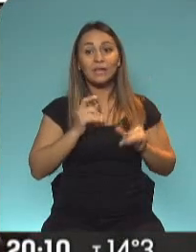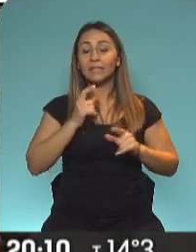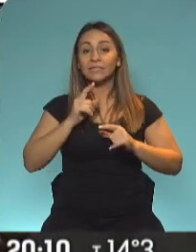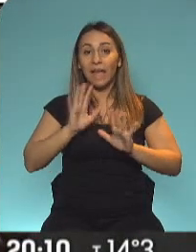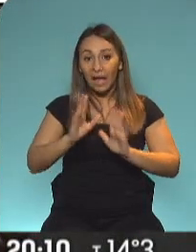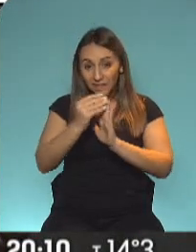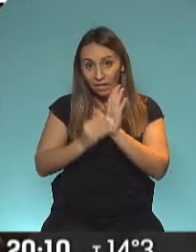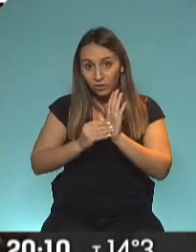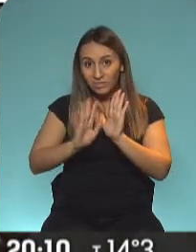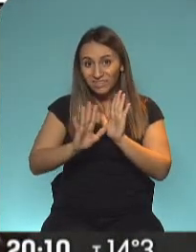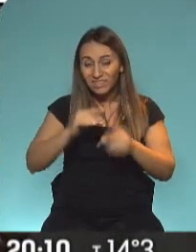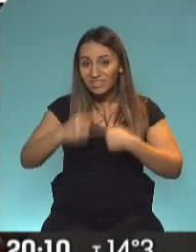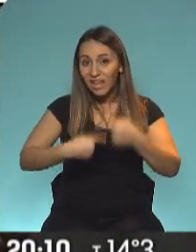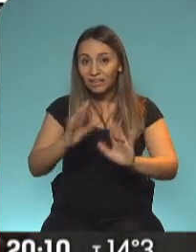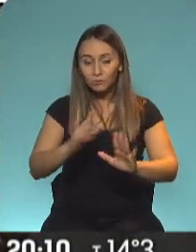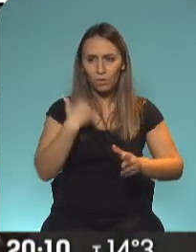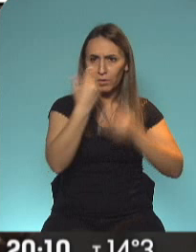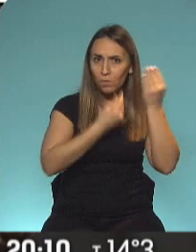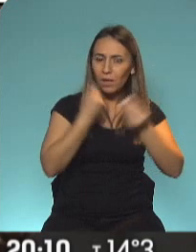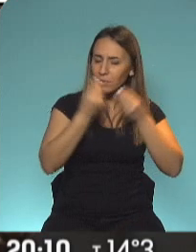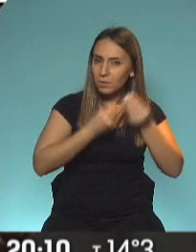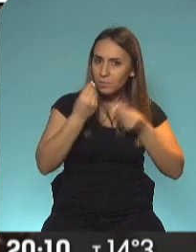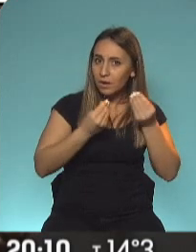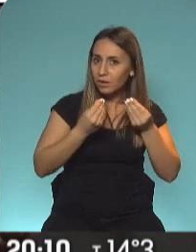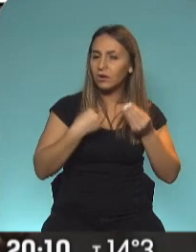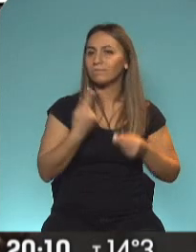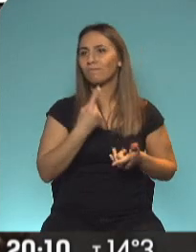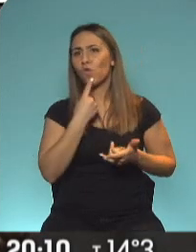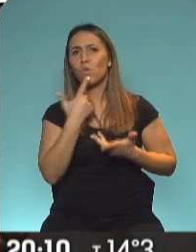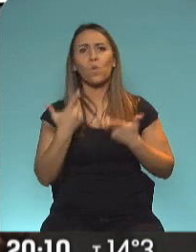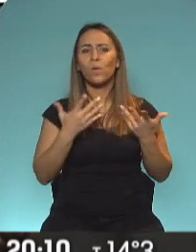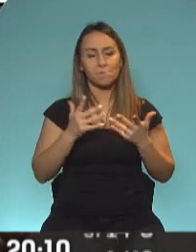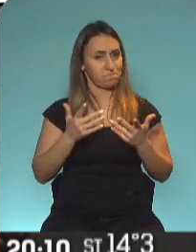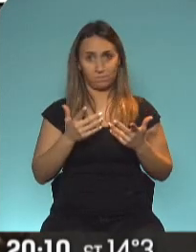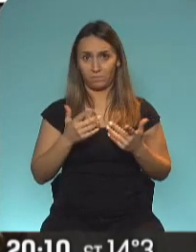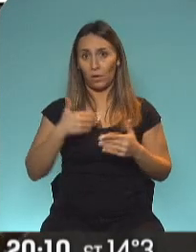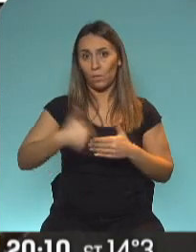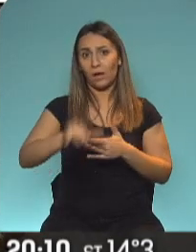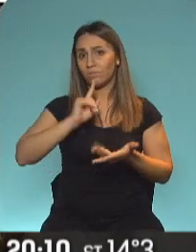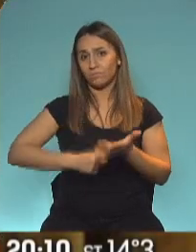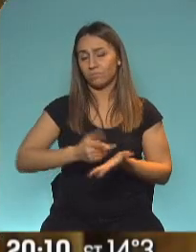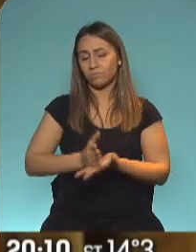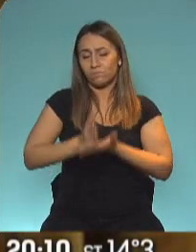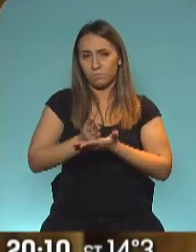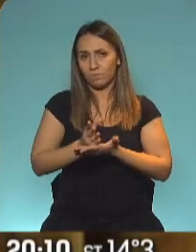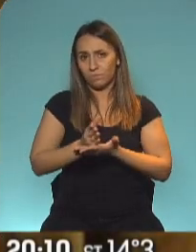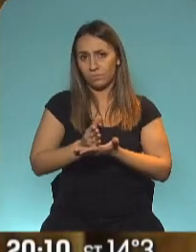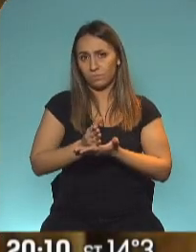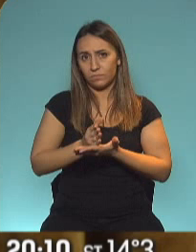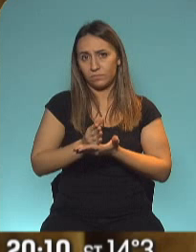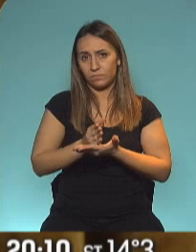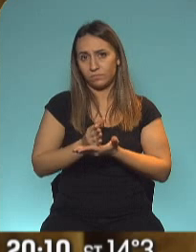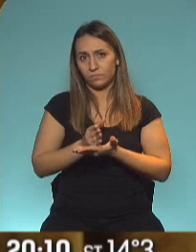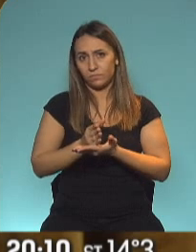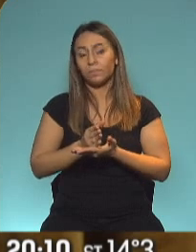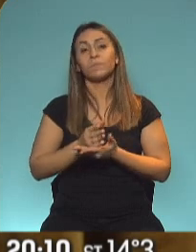sigue confirmando esta preocupación que tenemos, no hay duda que en algún momento tendremos que tomar medidas mucho más estrictas. todas